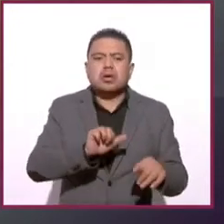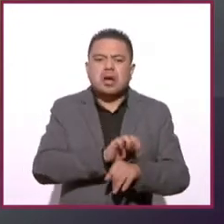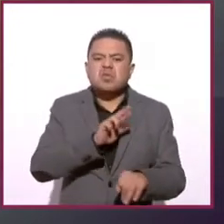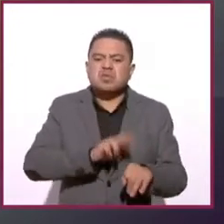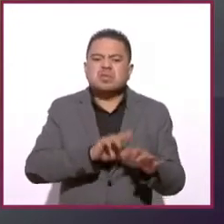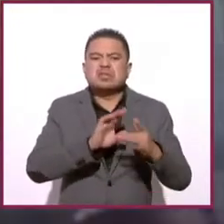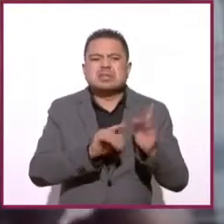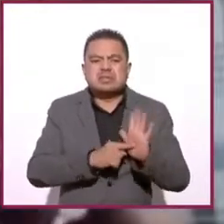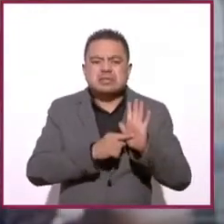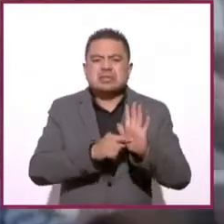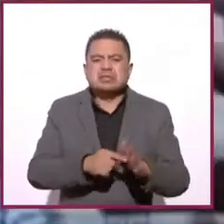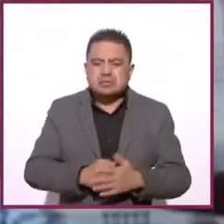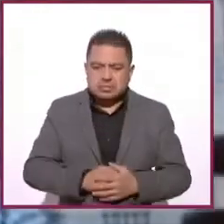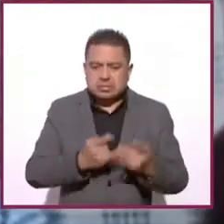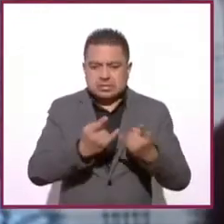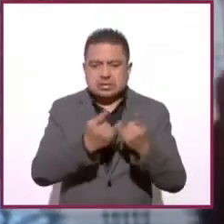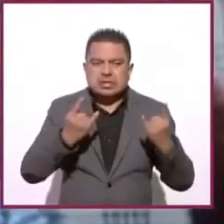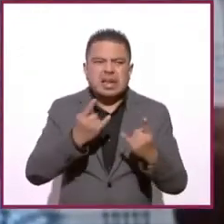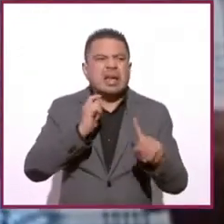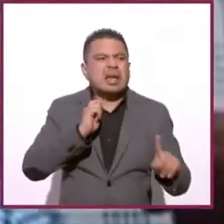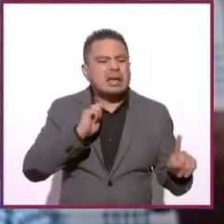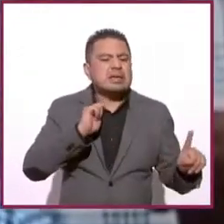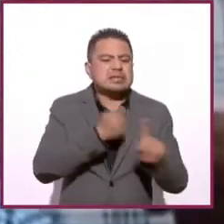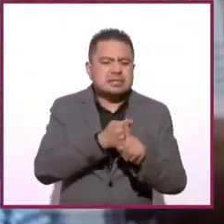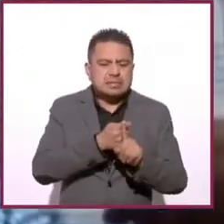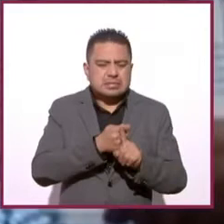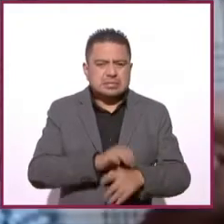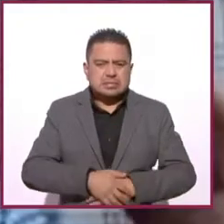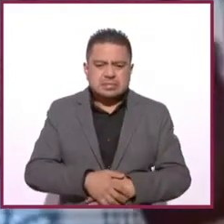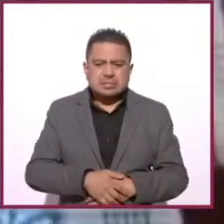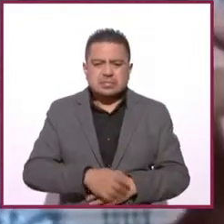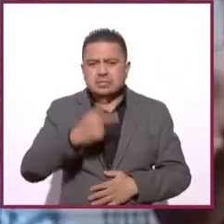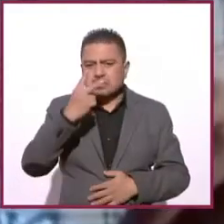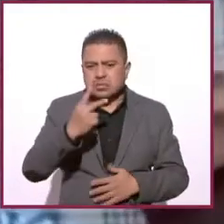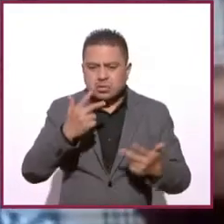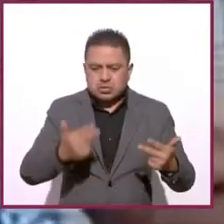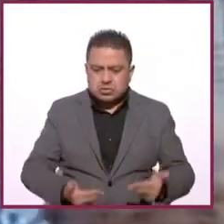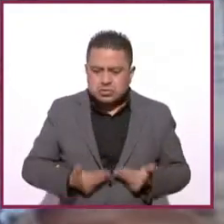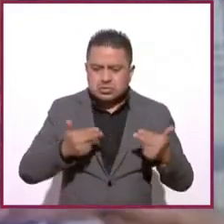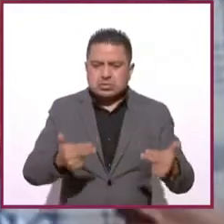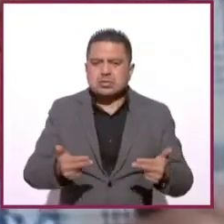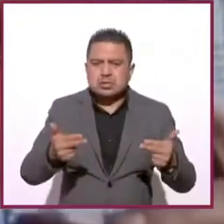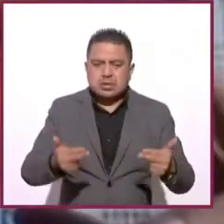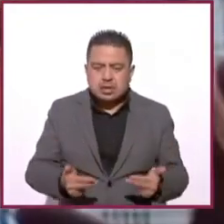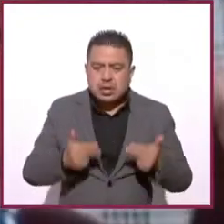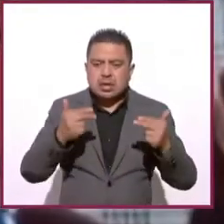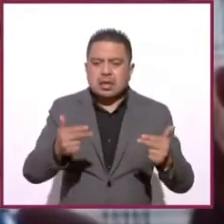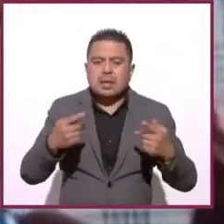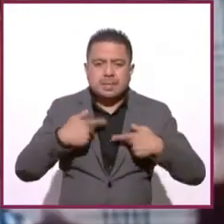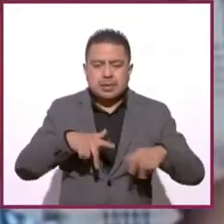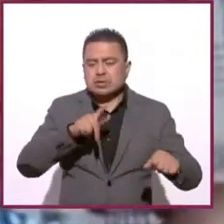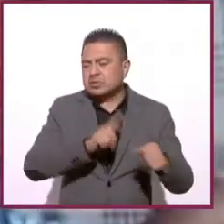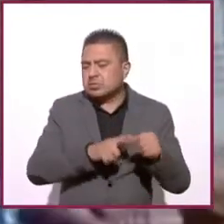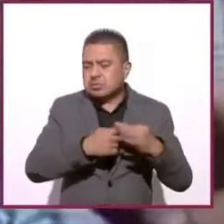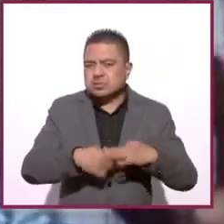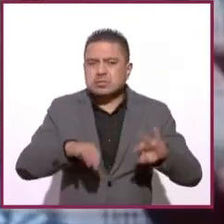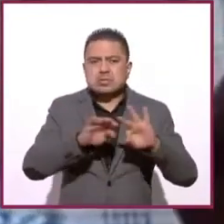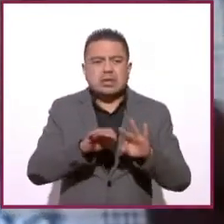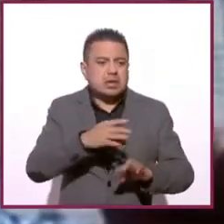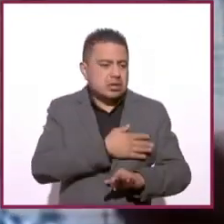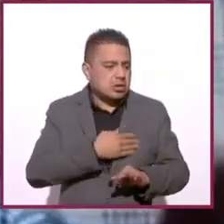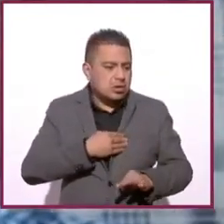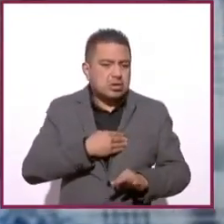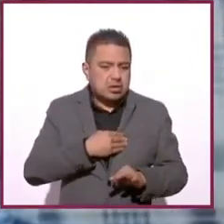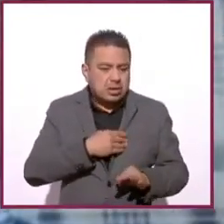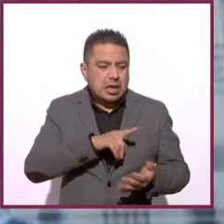Es una historia que trata de dos generaciones, el personaje principal y del hijo del